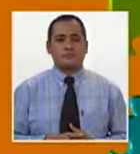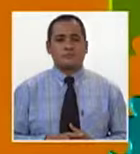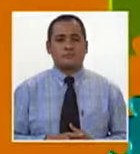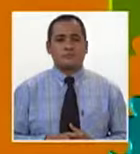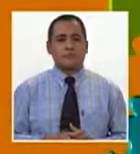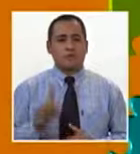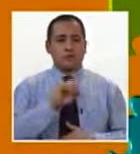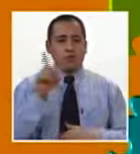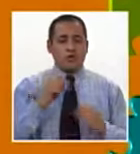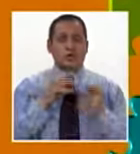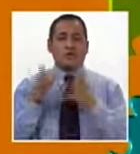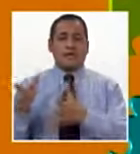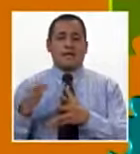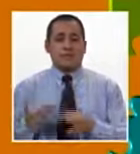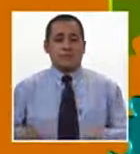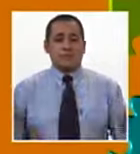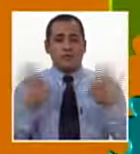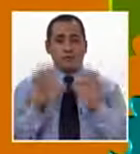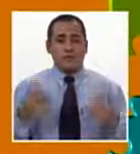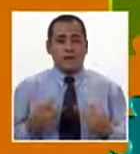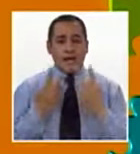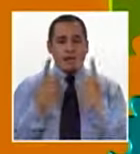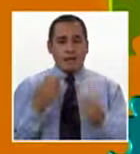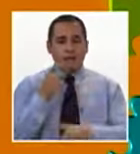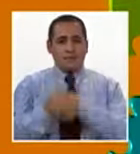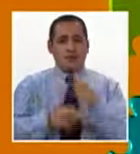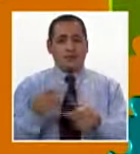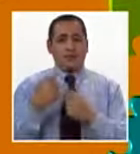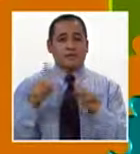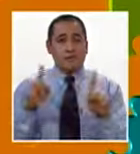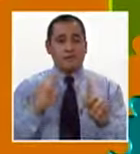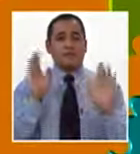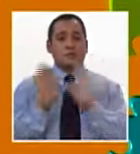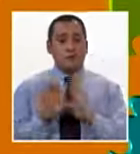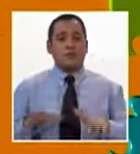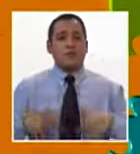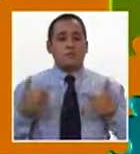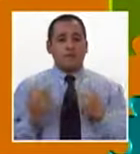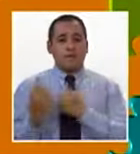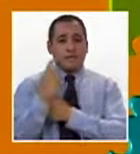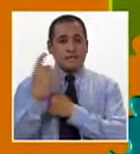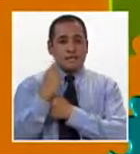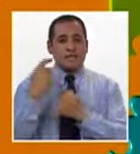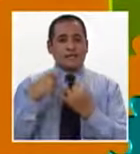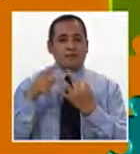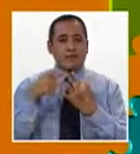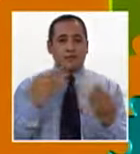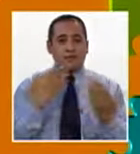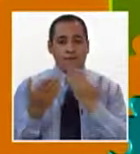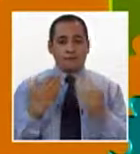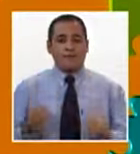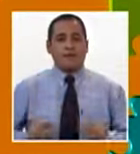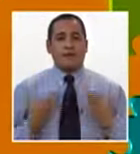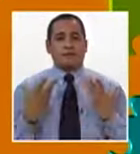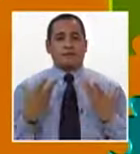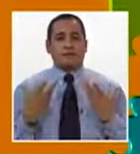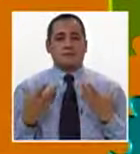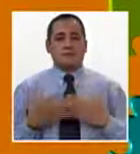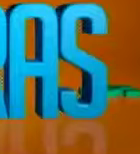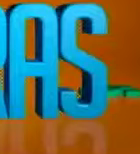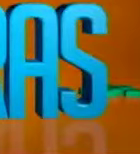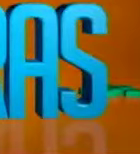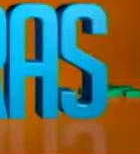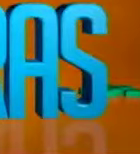No desaproveches la oportunidad para descubrir personas diferentes que pueden enseñarte otra forma de ser feliz.